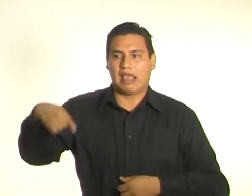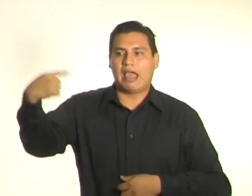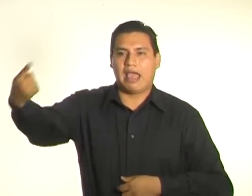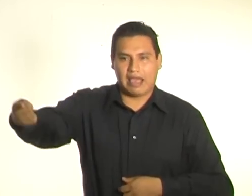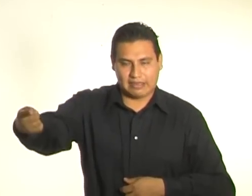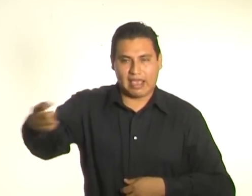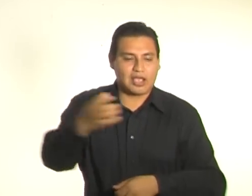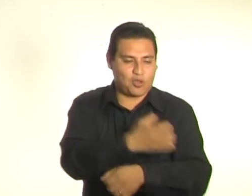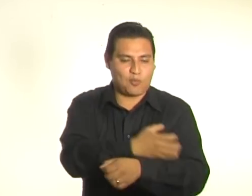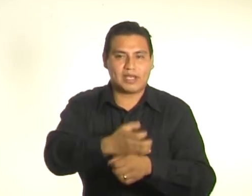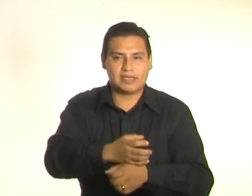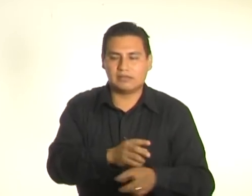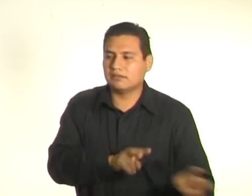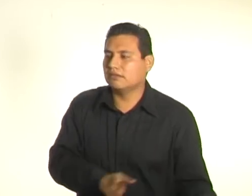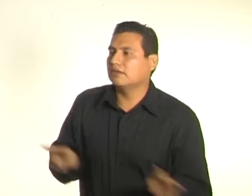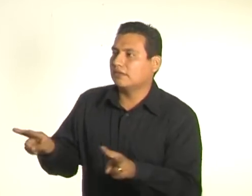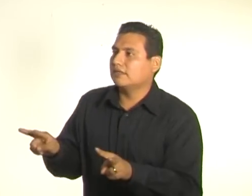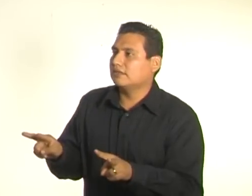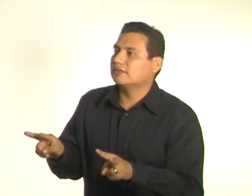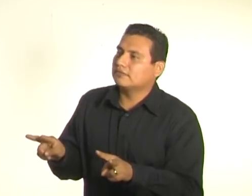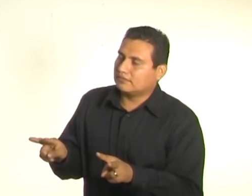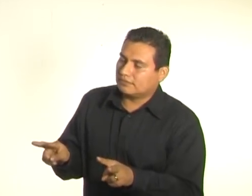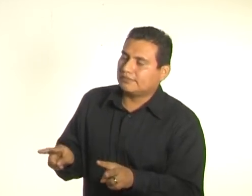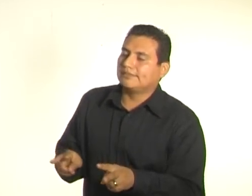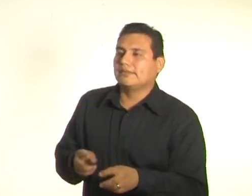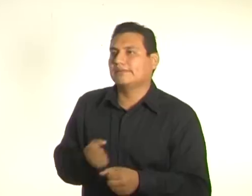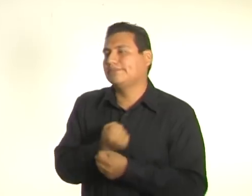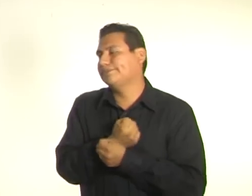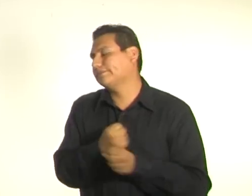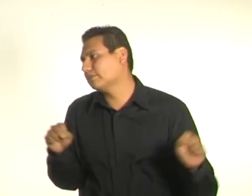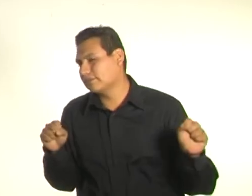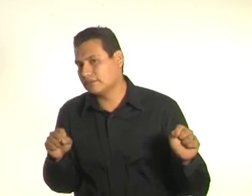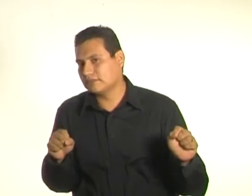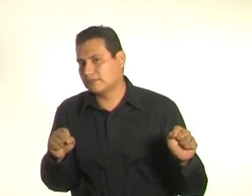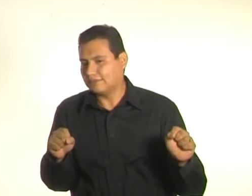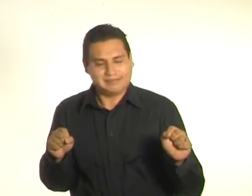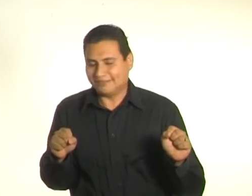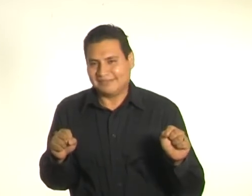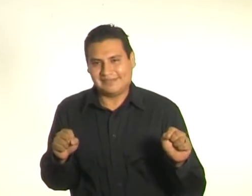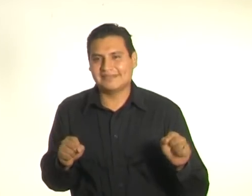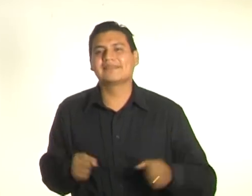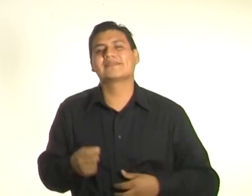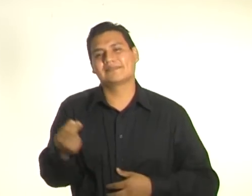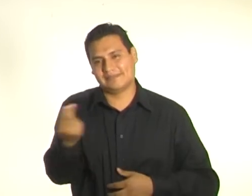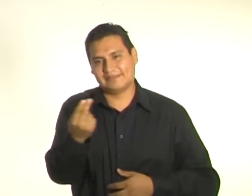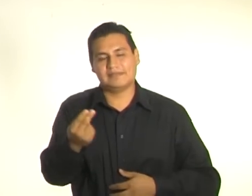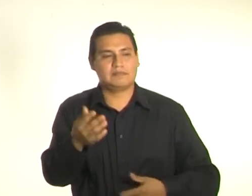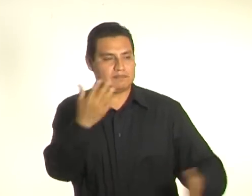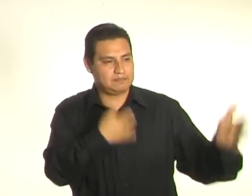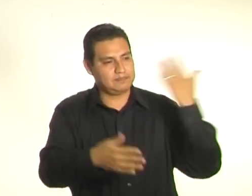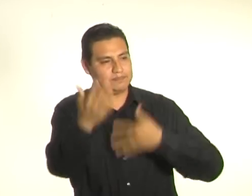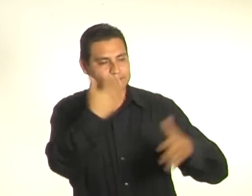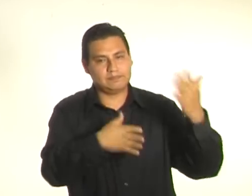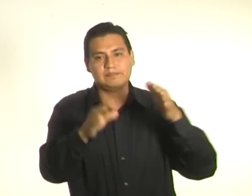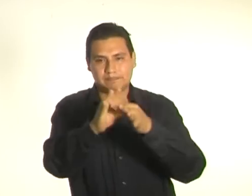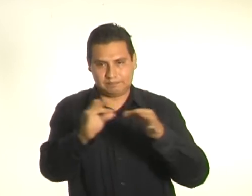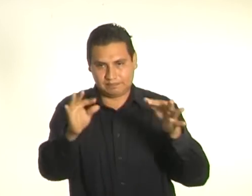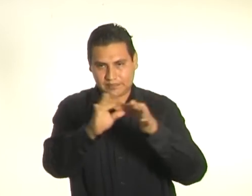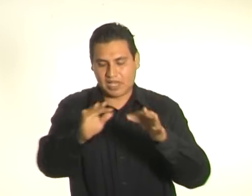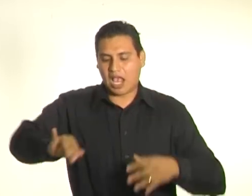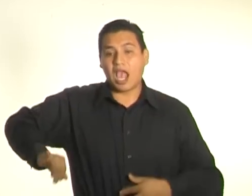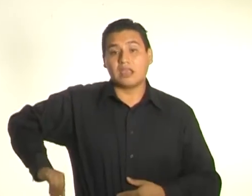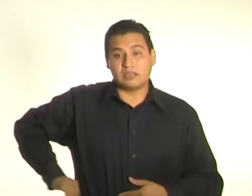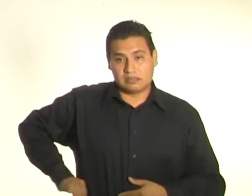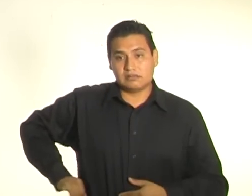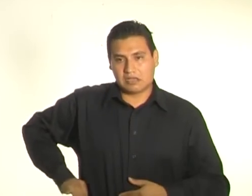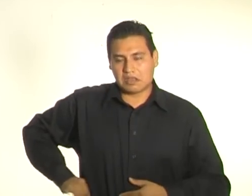ser breves, concisos, pero eso sí, la información que les vamos a llevar a nuestros compañeros tiene que ser información interesante,